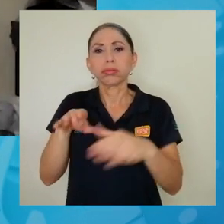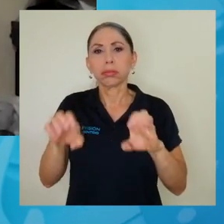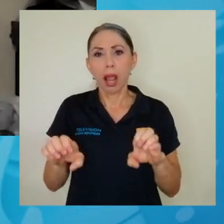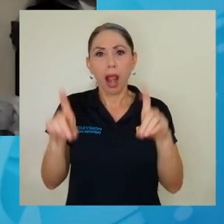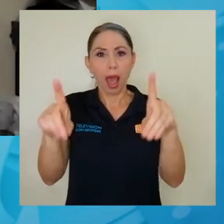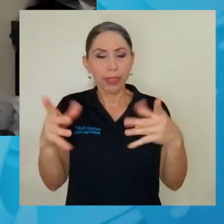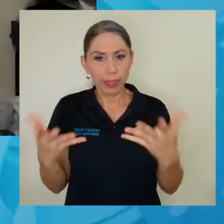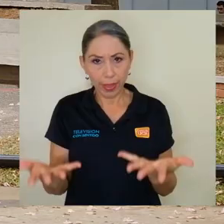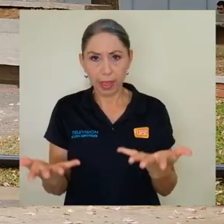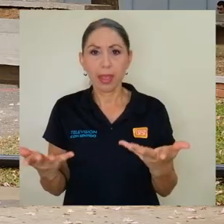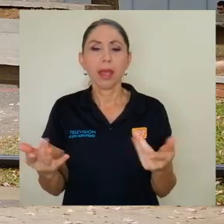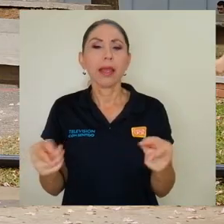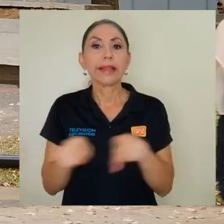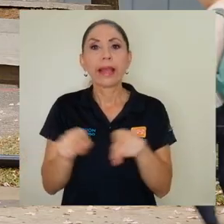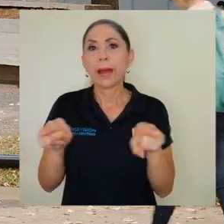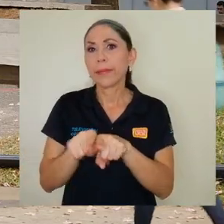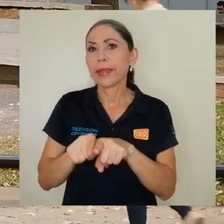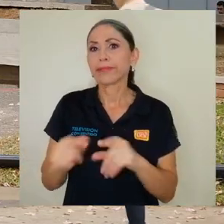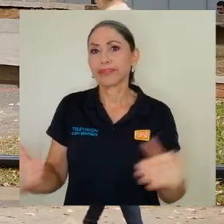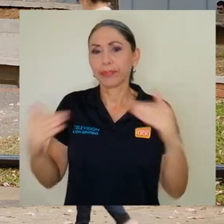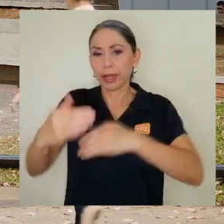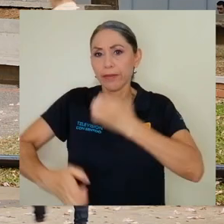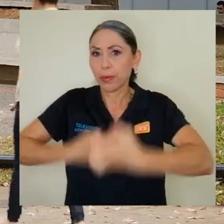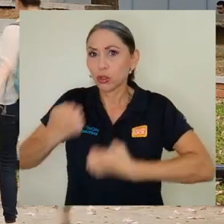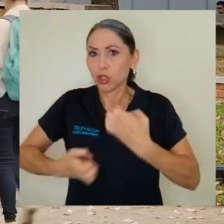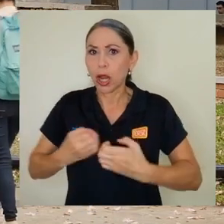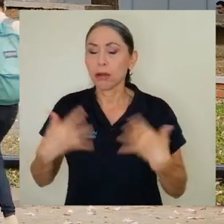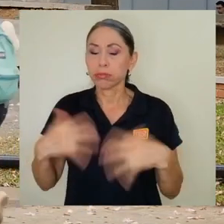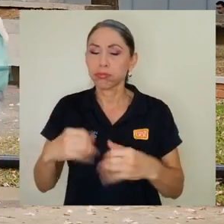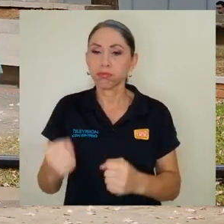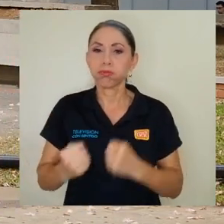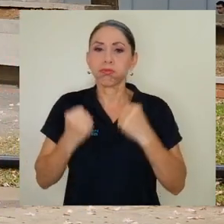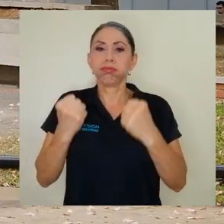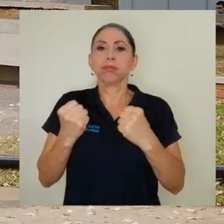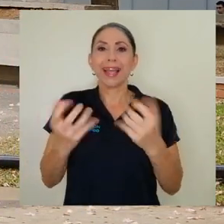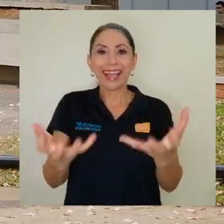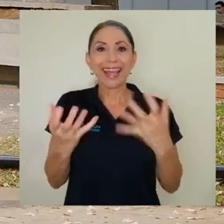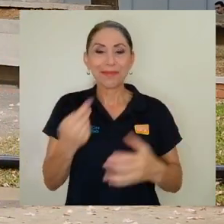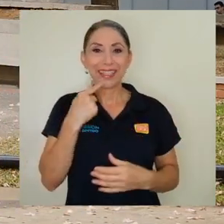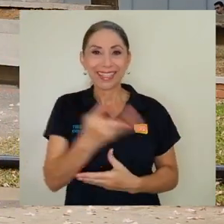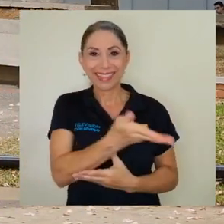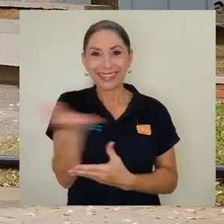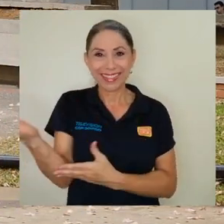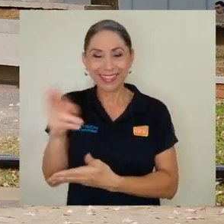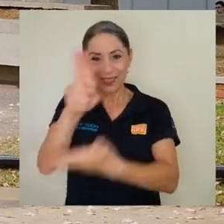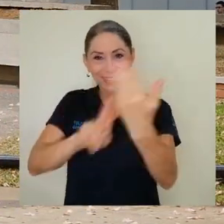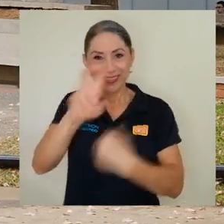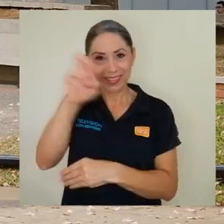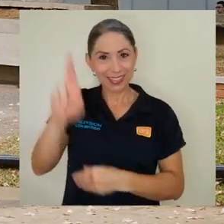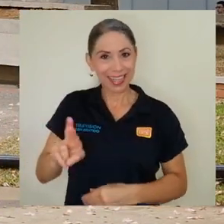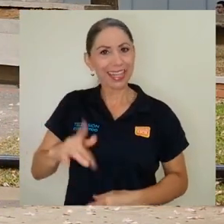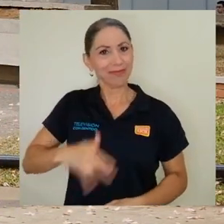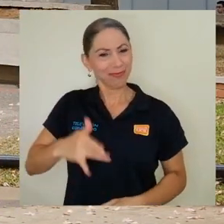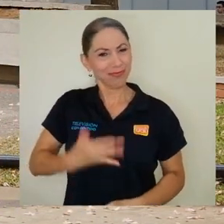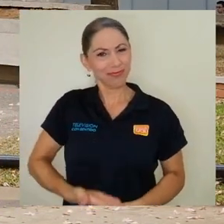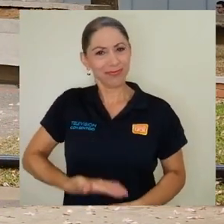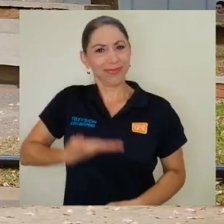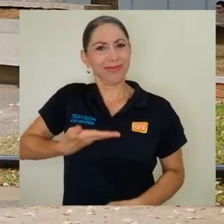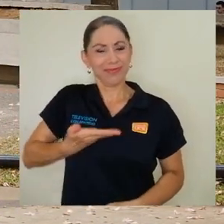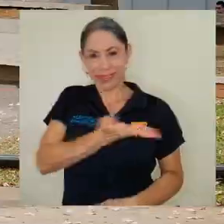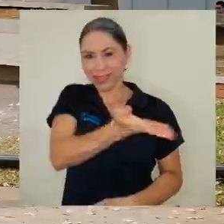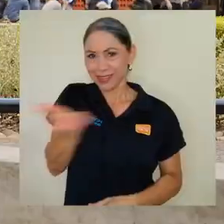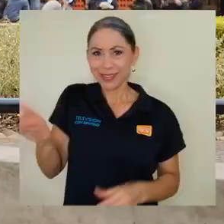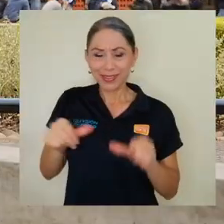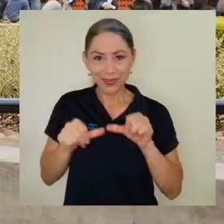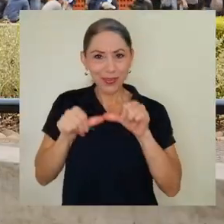podríamos llamar también emocional ha sido mayor. Entonces bueno queremos decirle a la gente que la Universidad de Costa Rica también se enorgullece de que